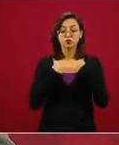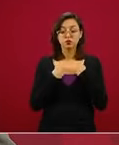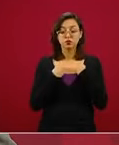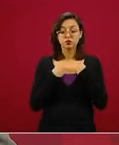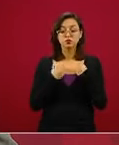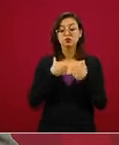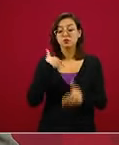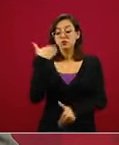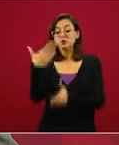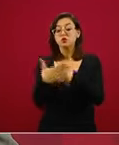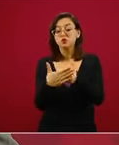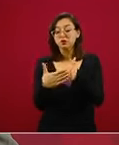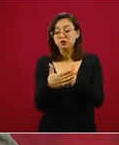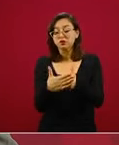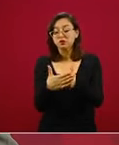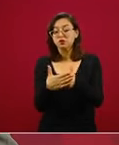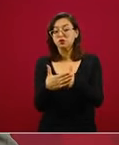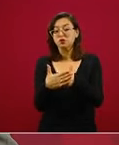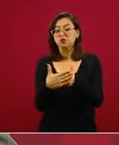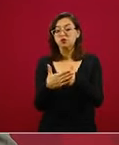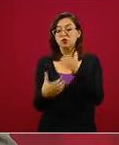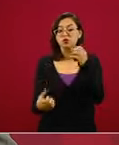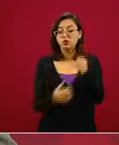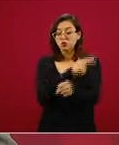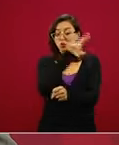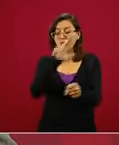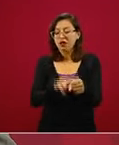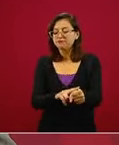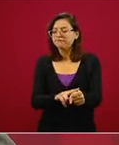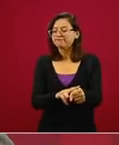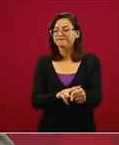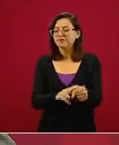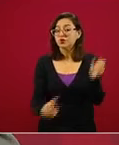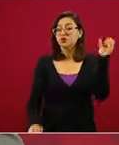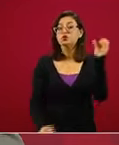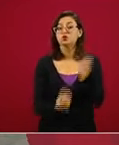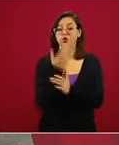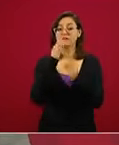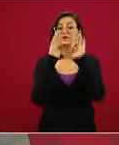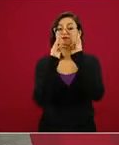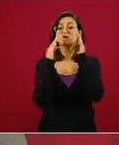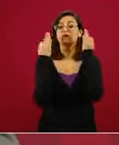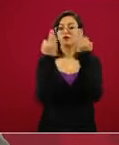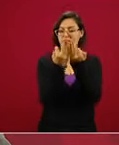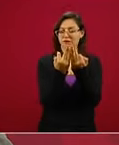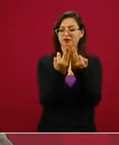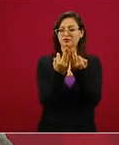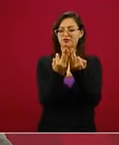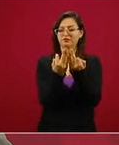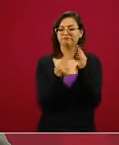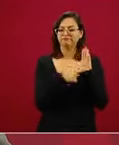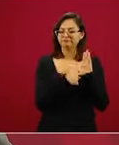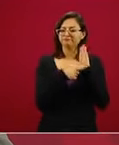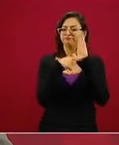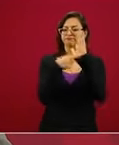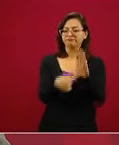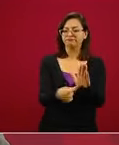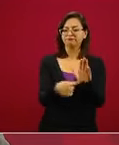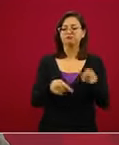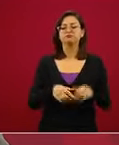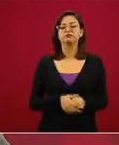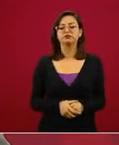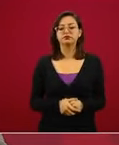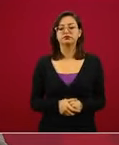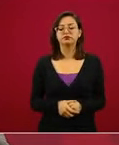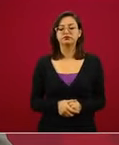esa nueva normalidad. Para ello participan, como gran parte